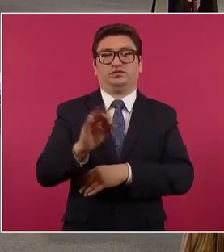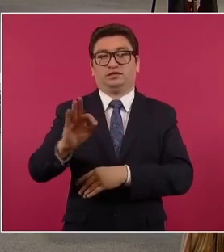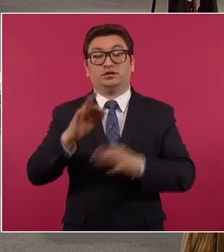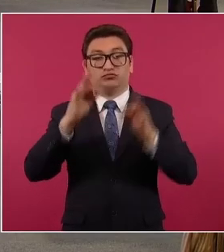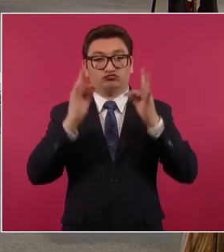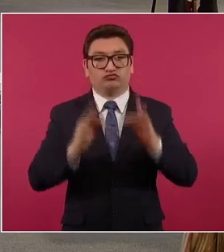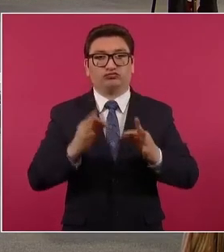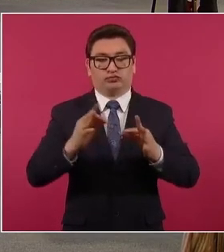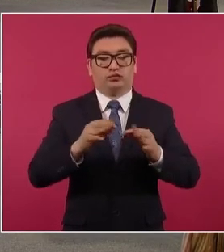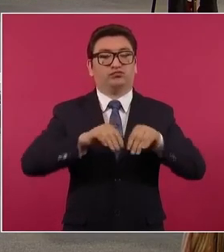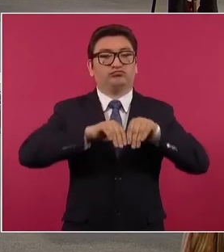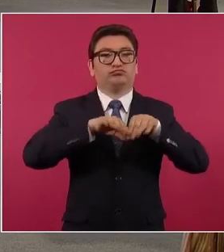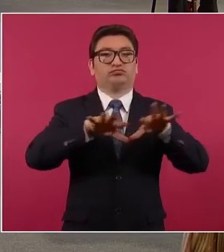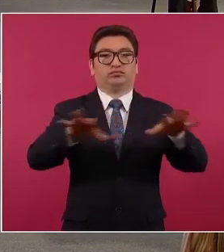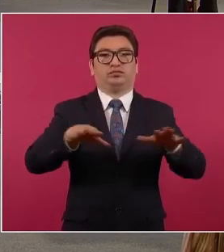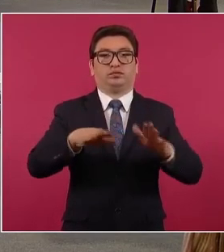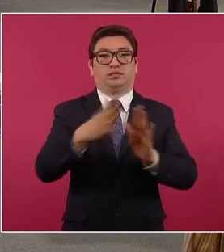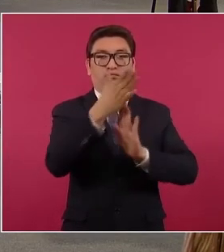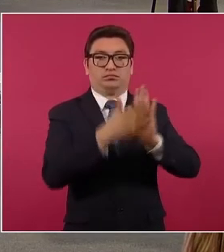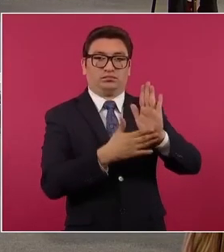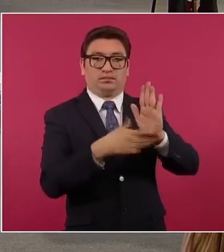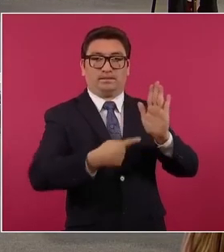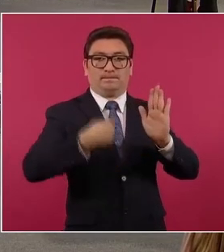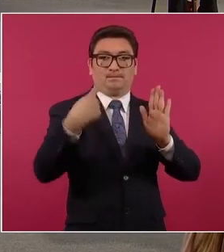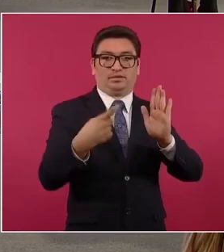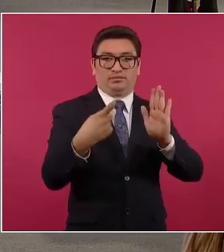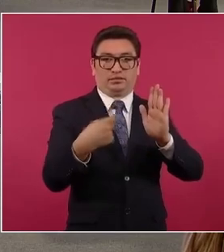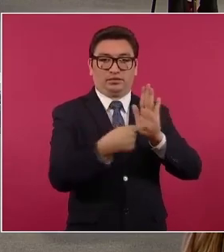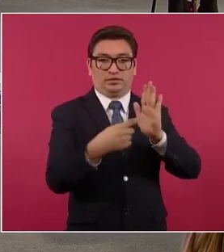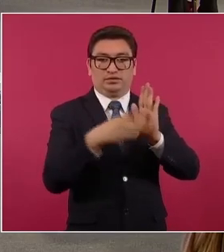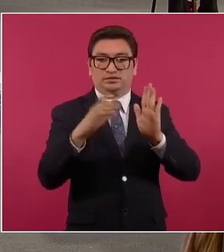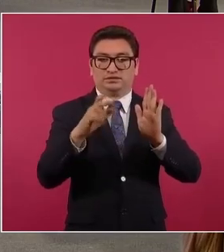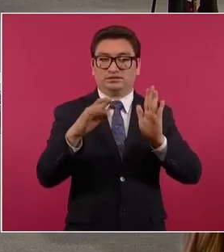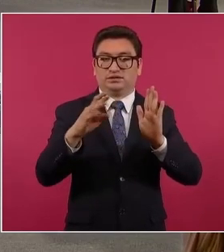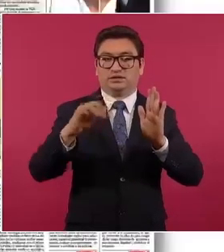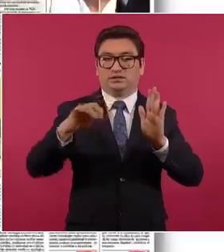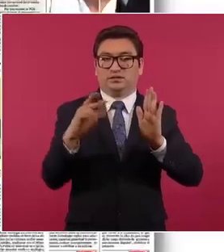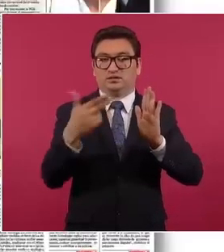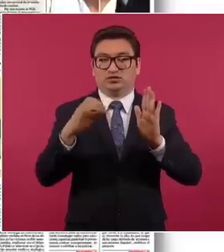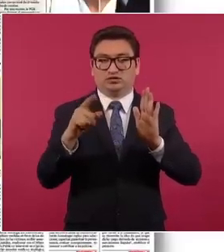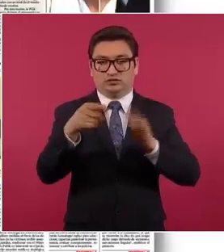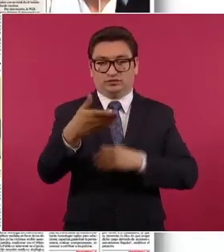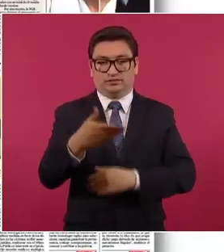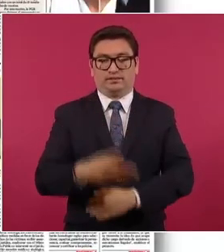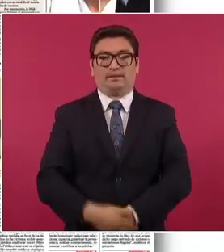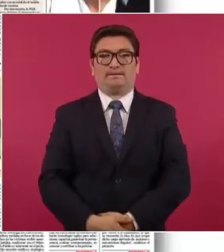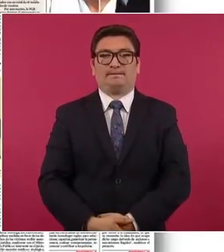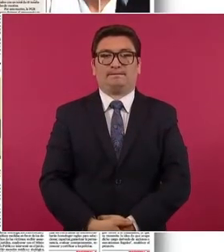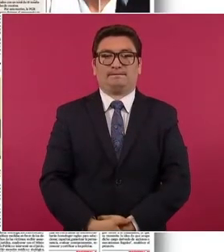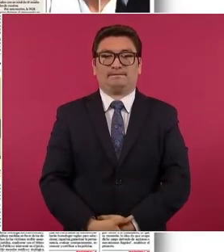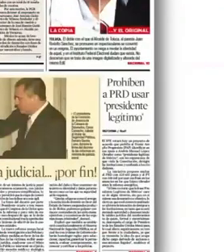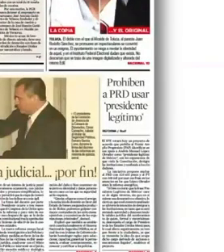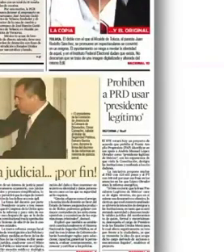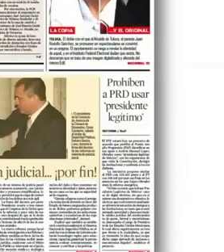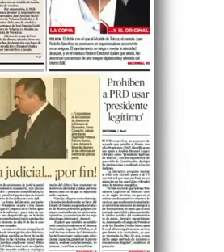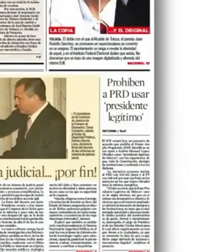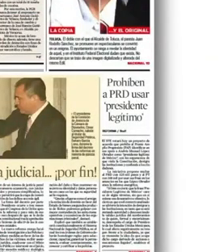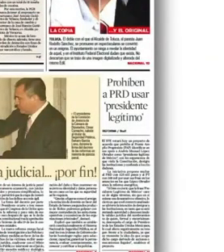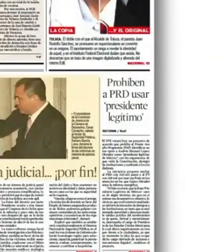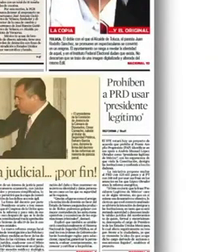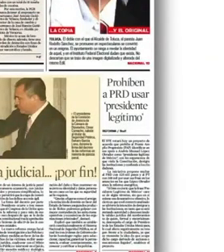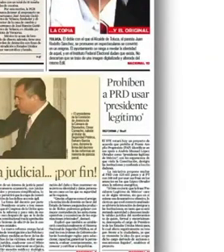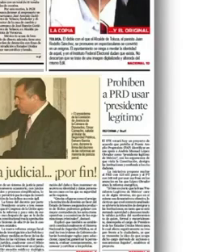ceremonia, pues en la primera plana encontramos a César Camacho Quirós, que entonces era presidente de la Comisión de Justicia de la Cámara de Diputados,